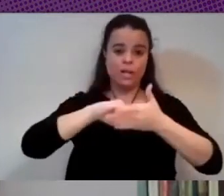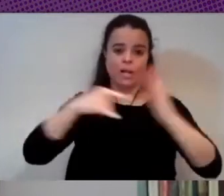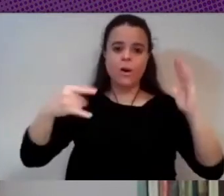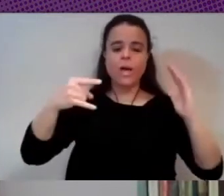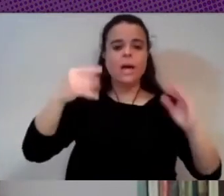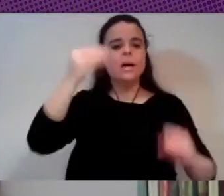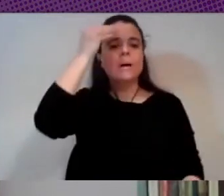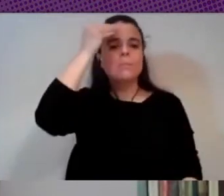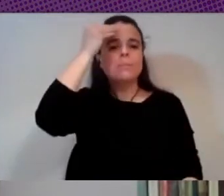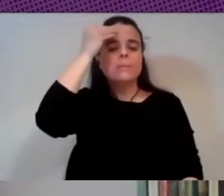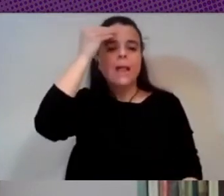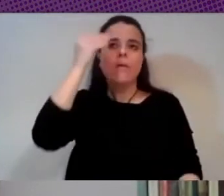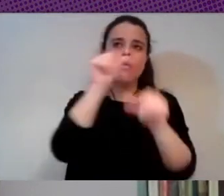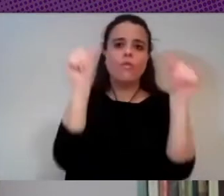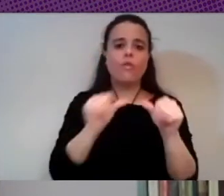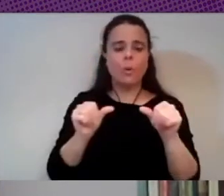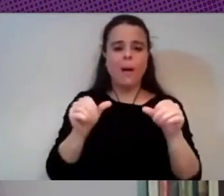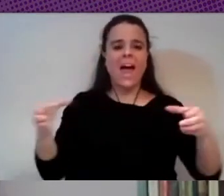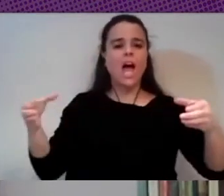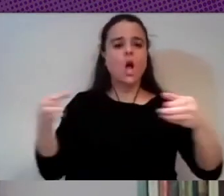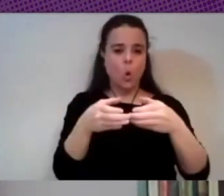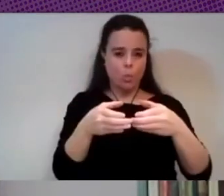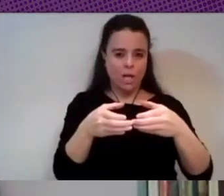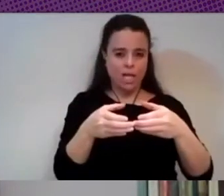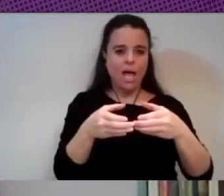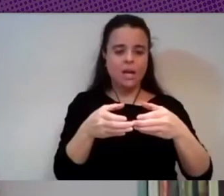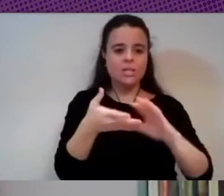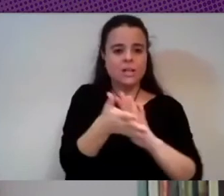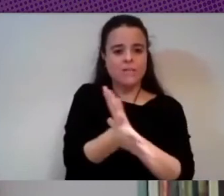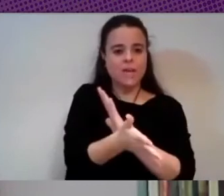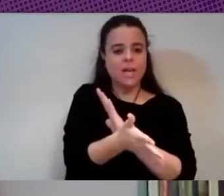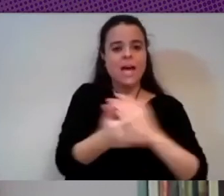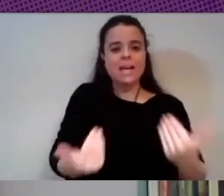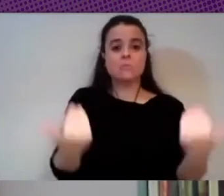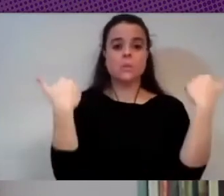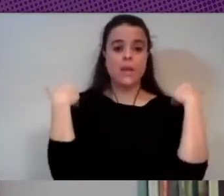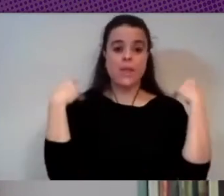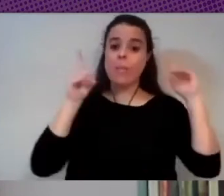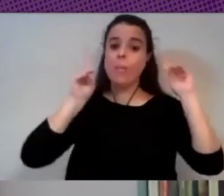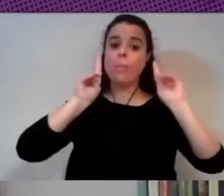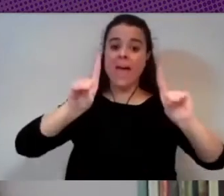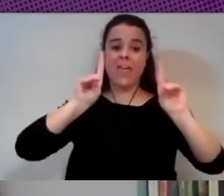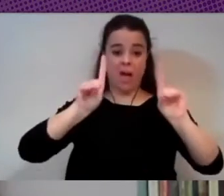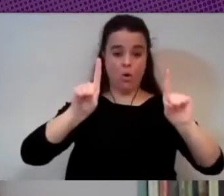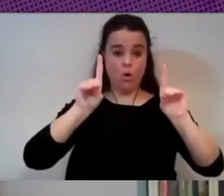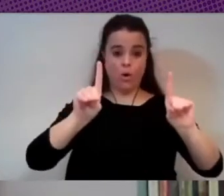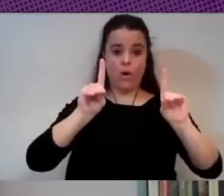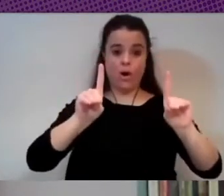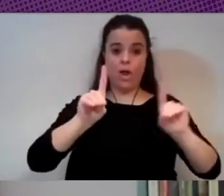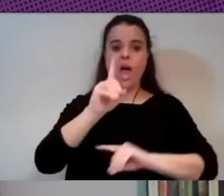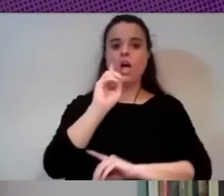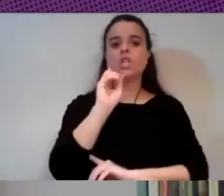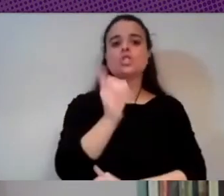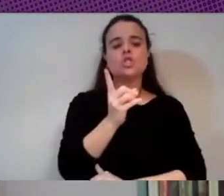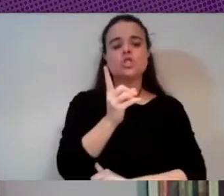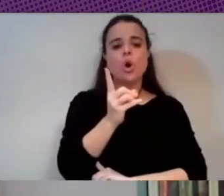comunitario implica una responsabilidad pedagógica no solo traduciendo el contrato